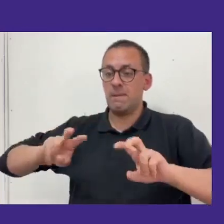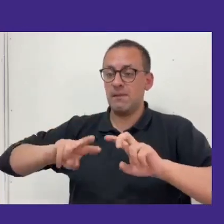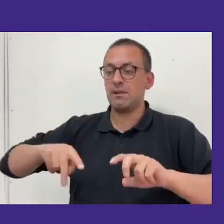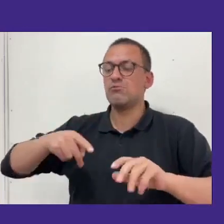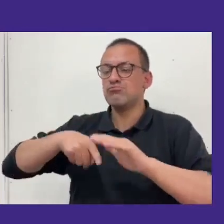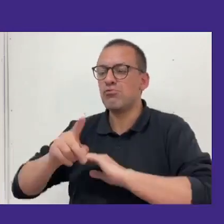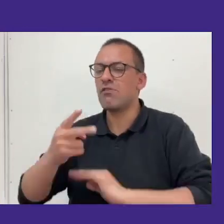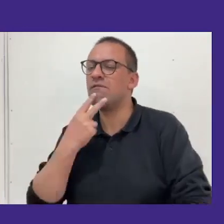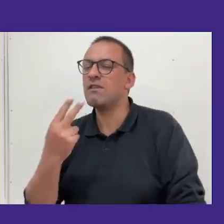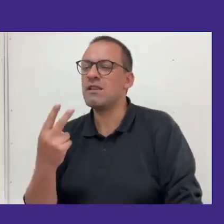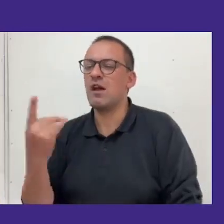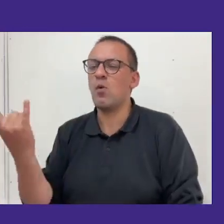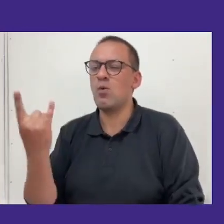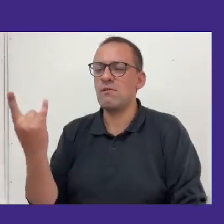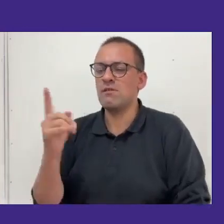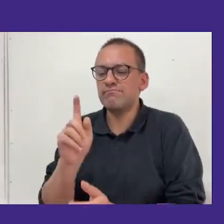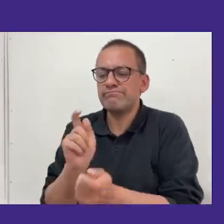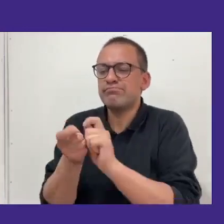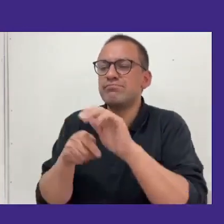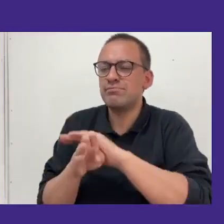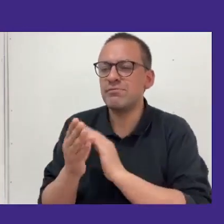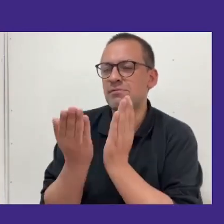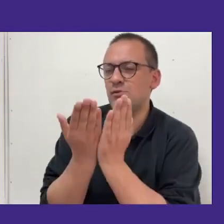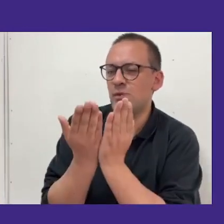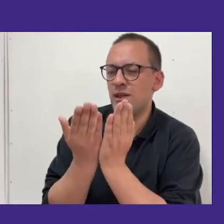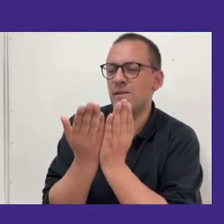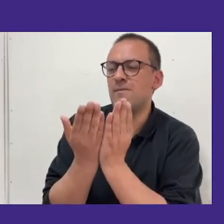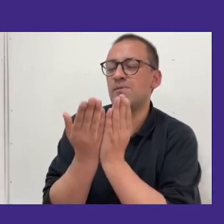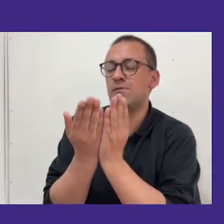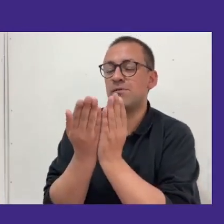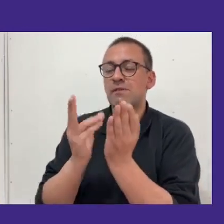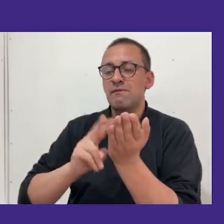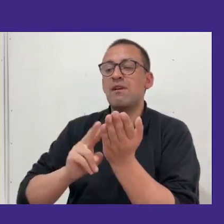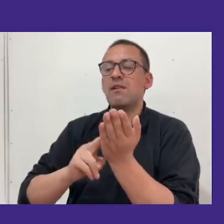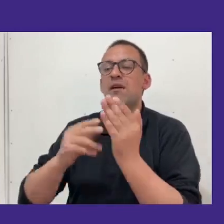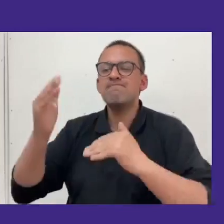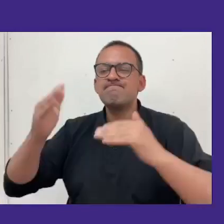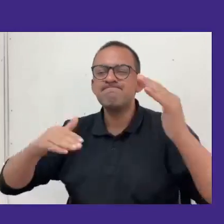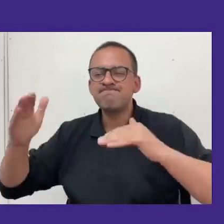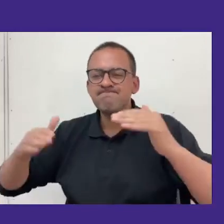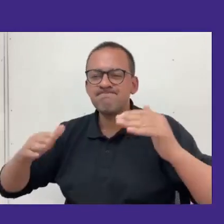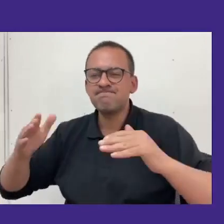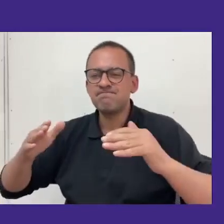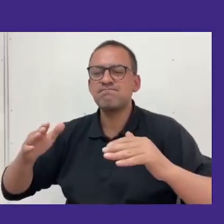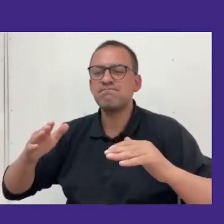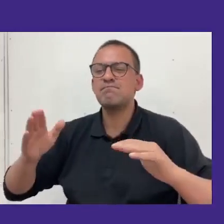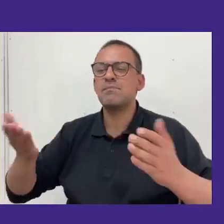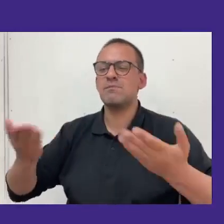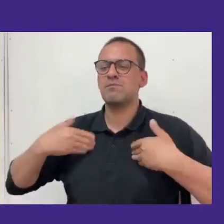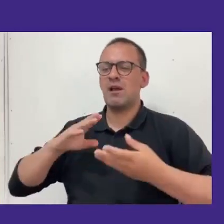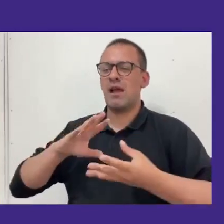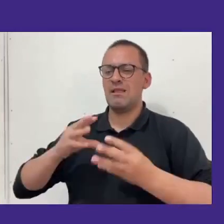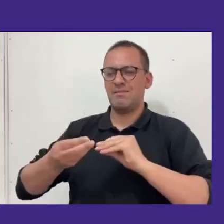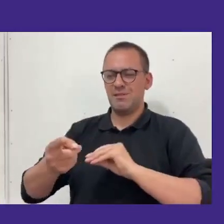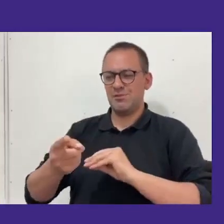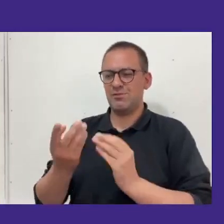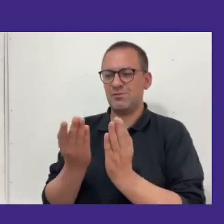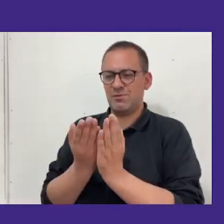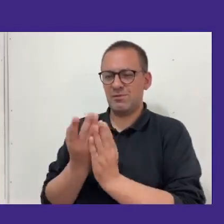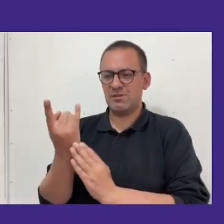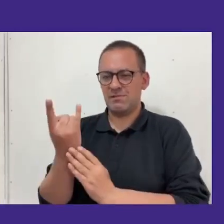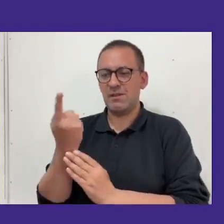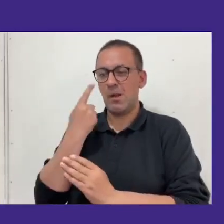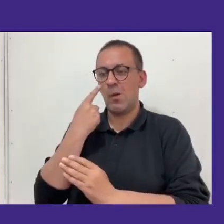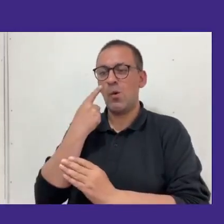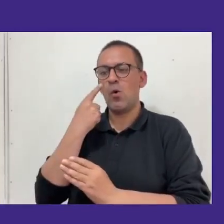universitaria y adaptación académica una de las grandes variables para favorecer la adaptación académica es el